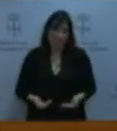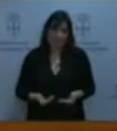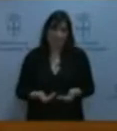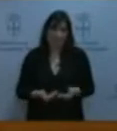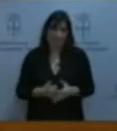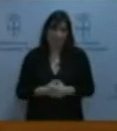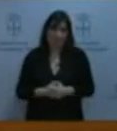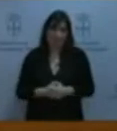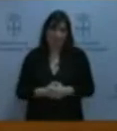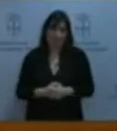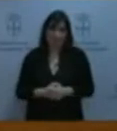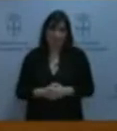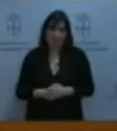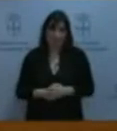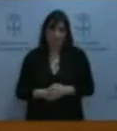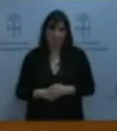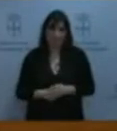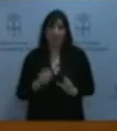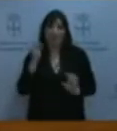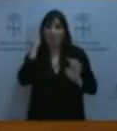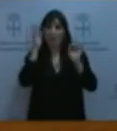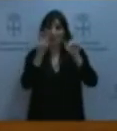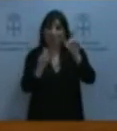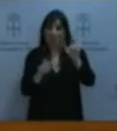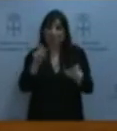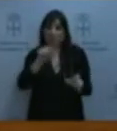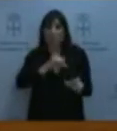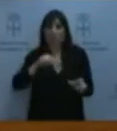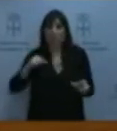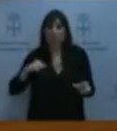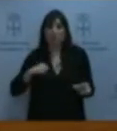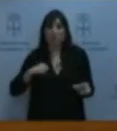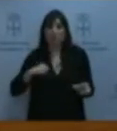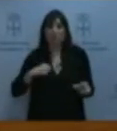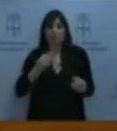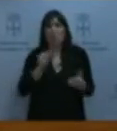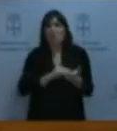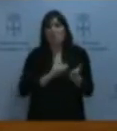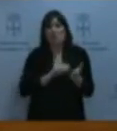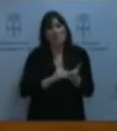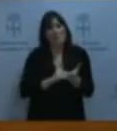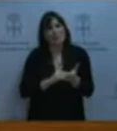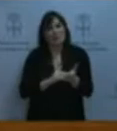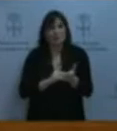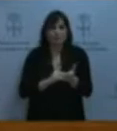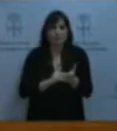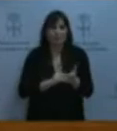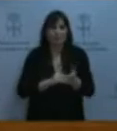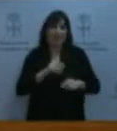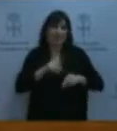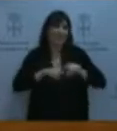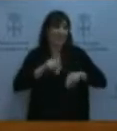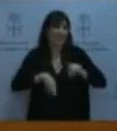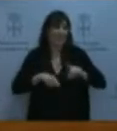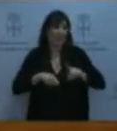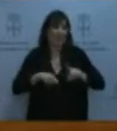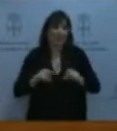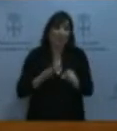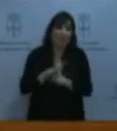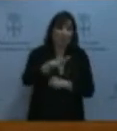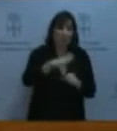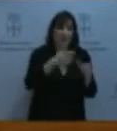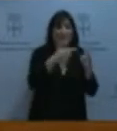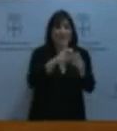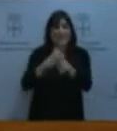autónomos está en muchos casos muy condicionada por sectores claramente estacionales. La estacionalidad condiciona el